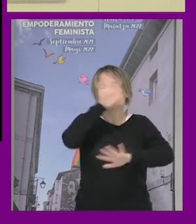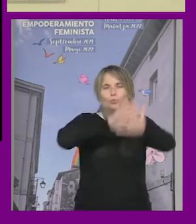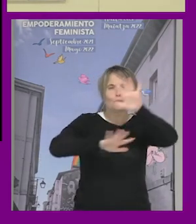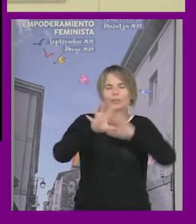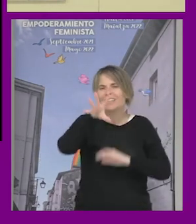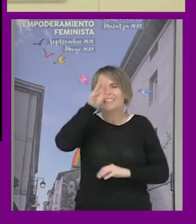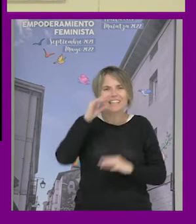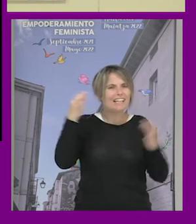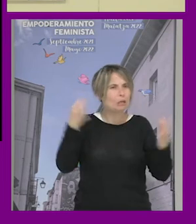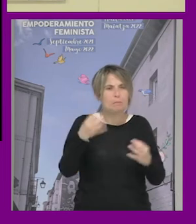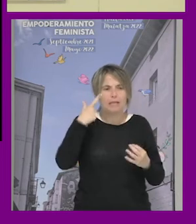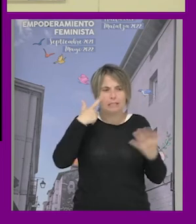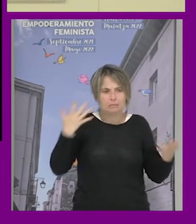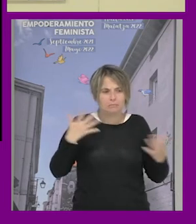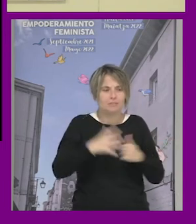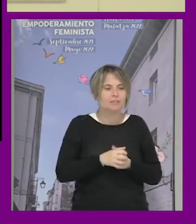cuando